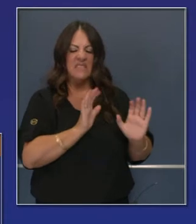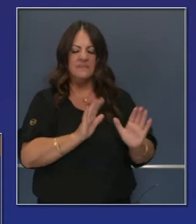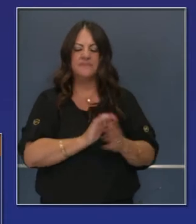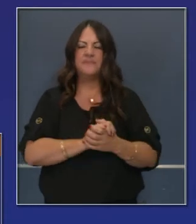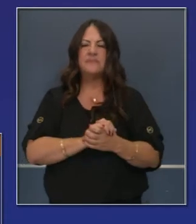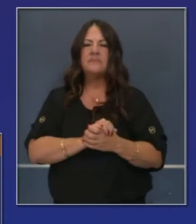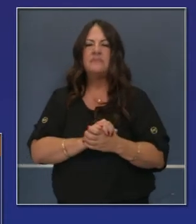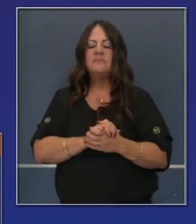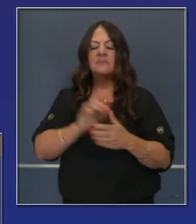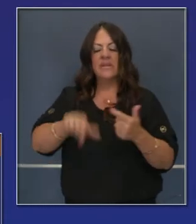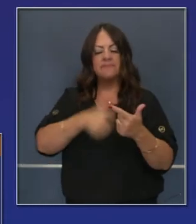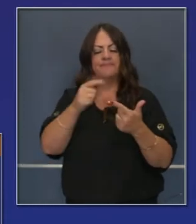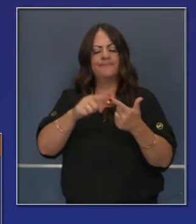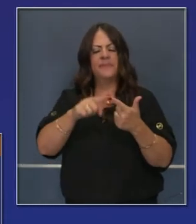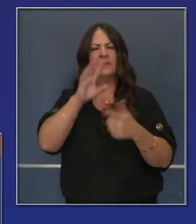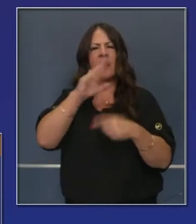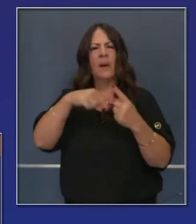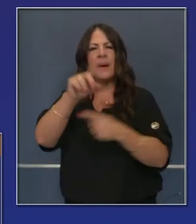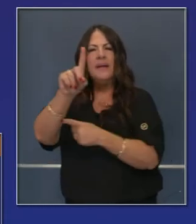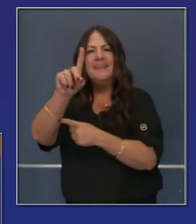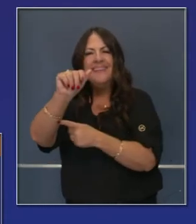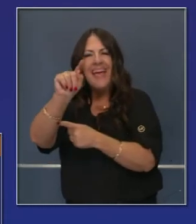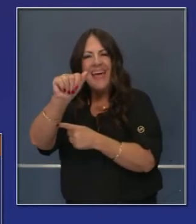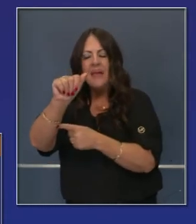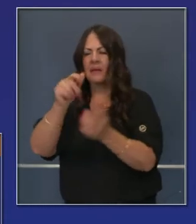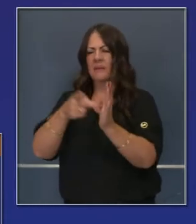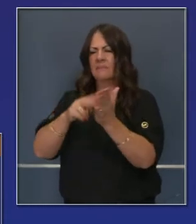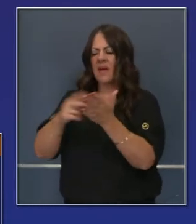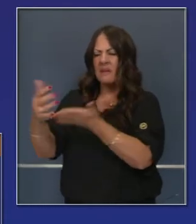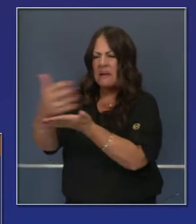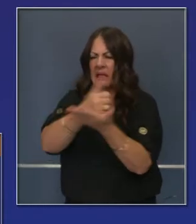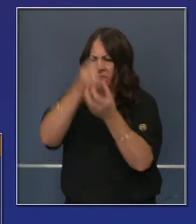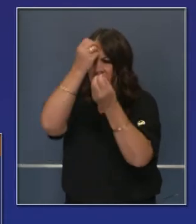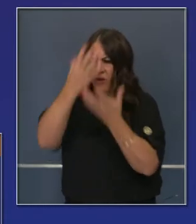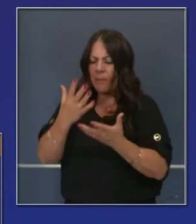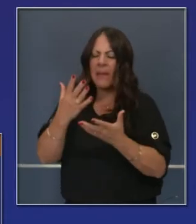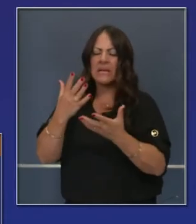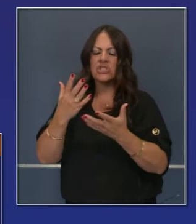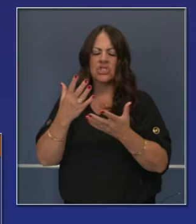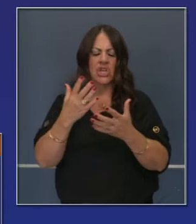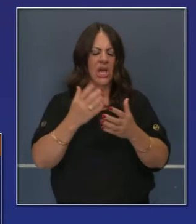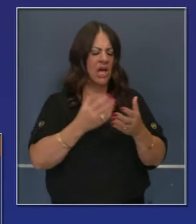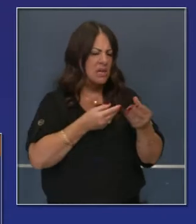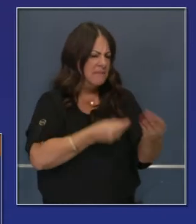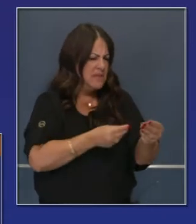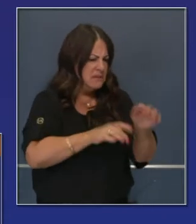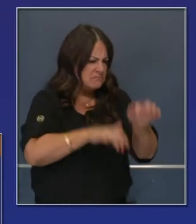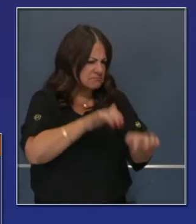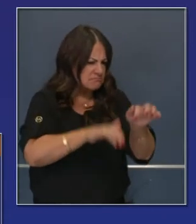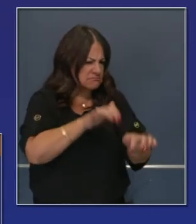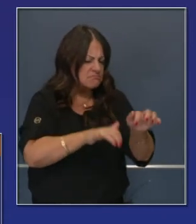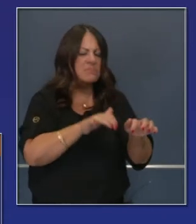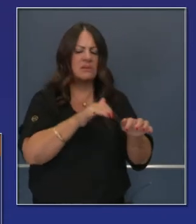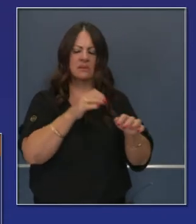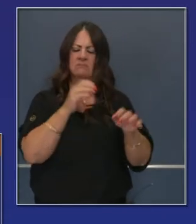y para que no se preocupen por su salud. Es un reto grande. La buena noticia es que desde el punto de vista de